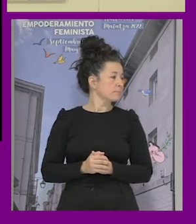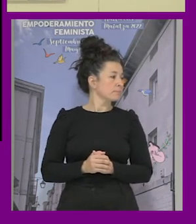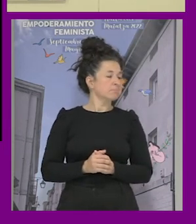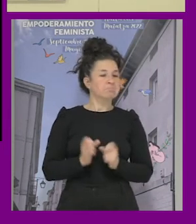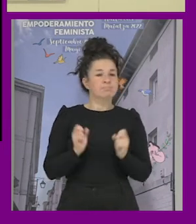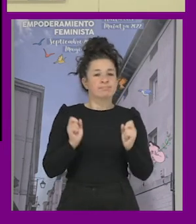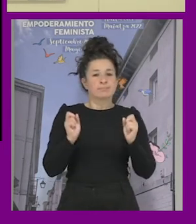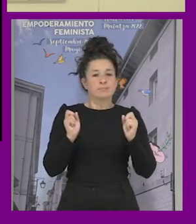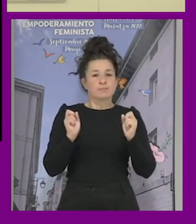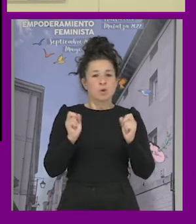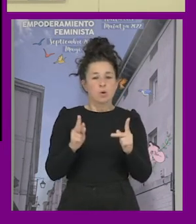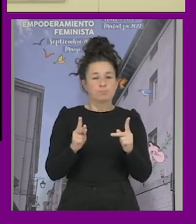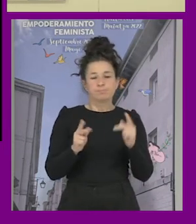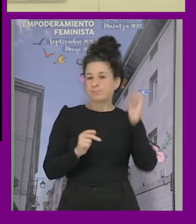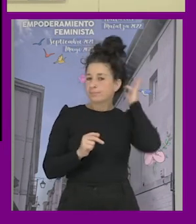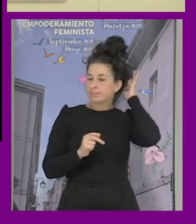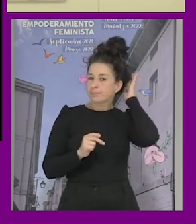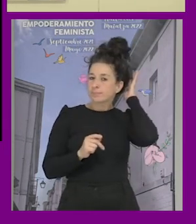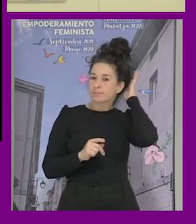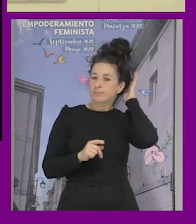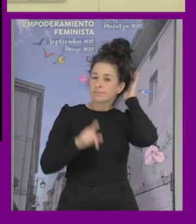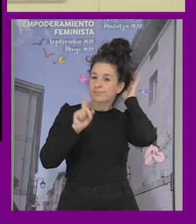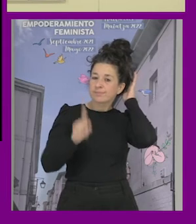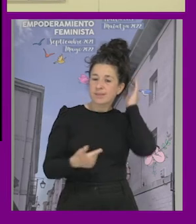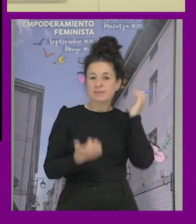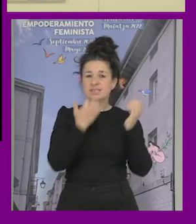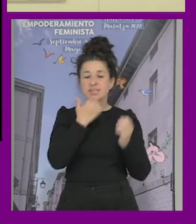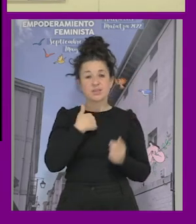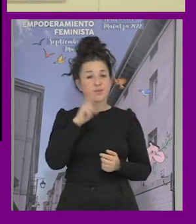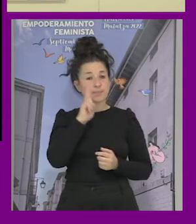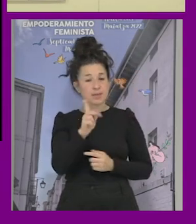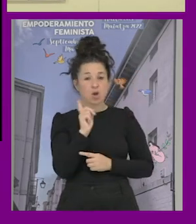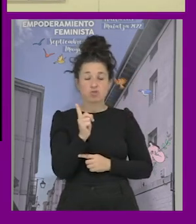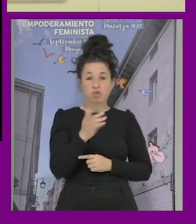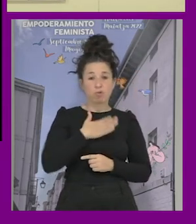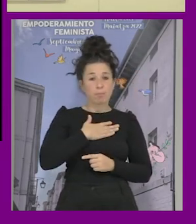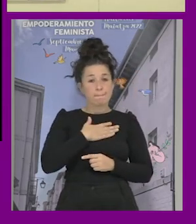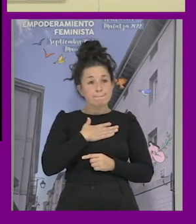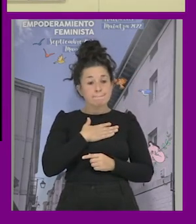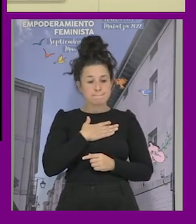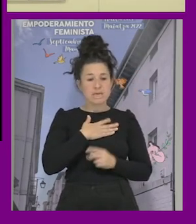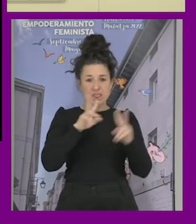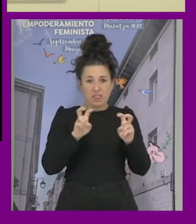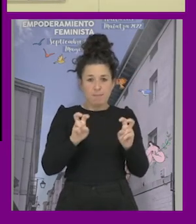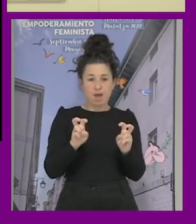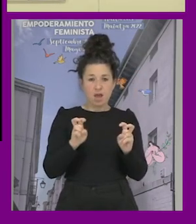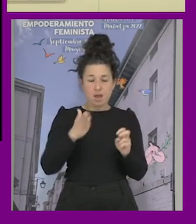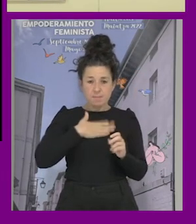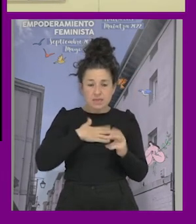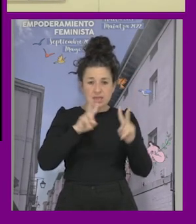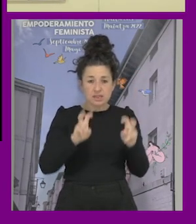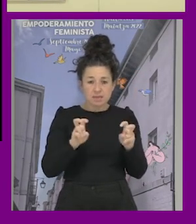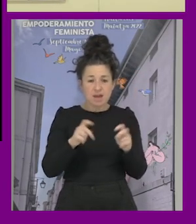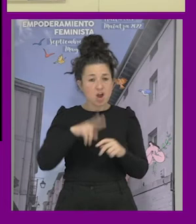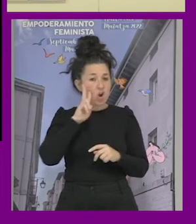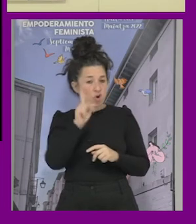vale y también lo que hace es que si yo estoy mirando solo mi eje no estoy mirando si mi política